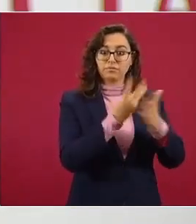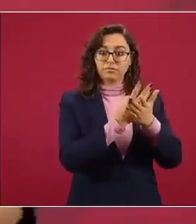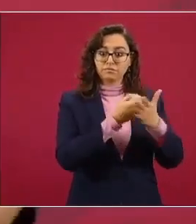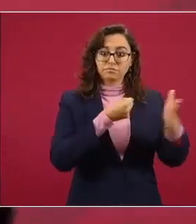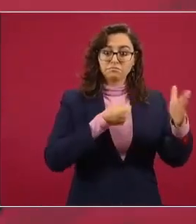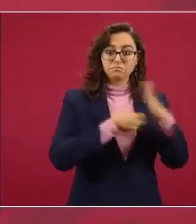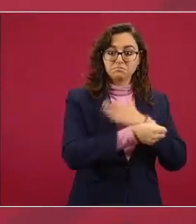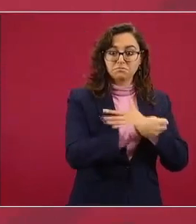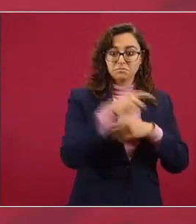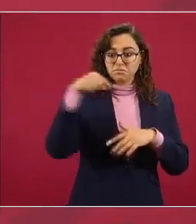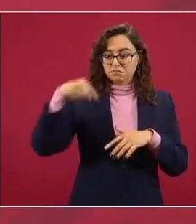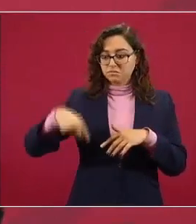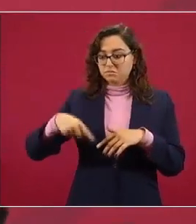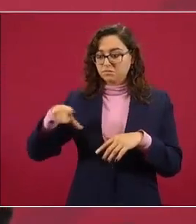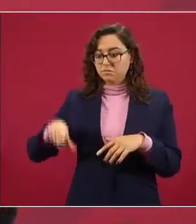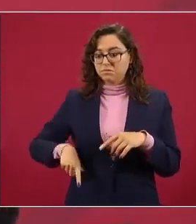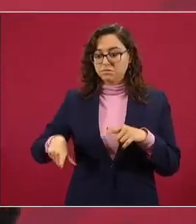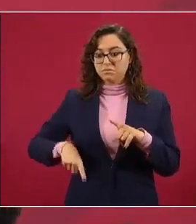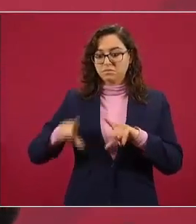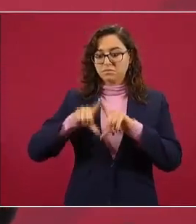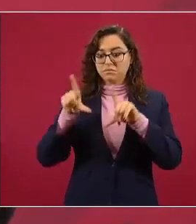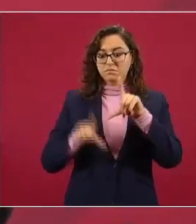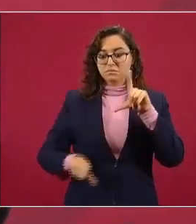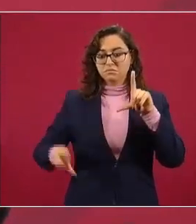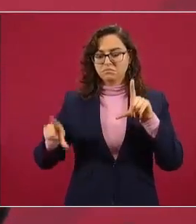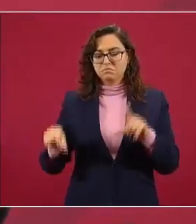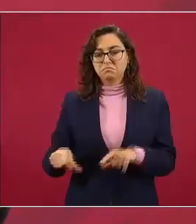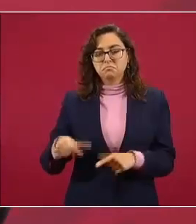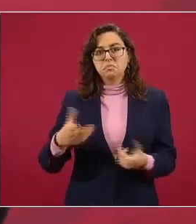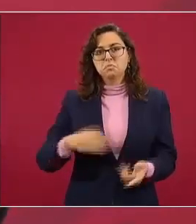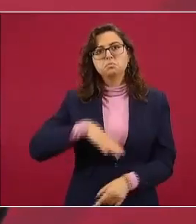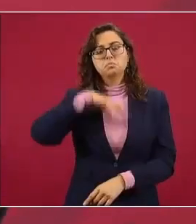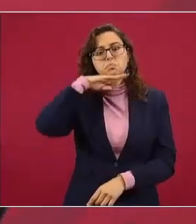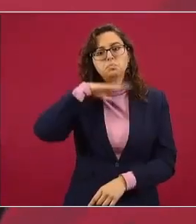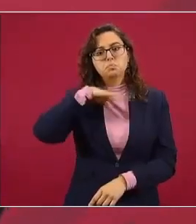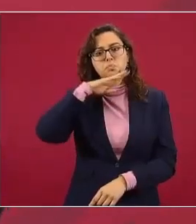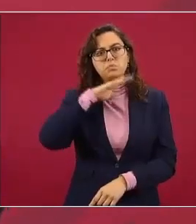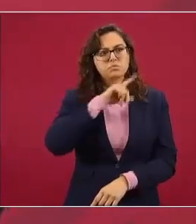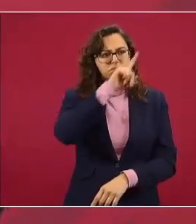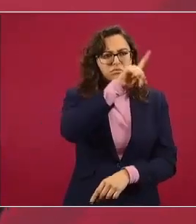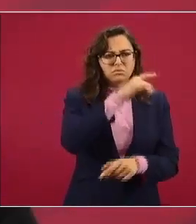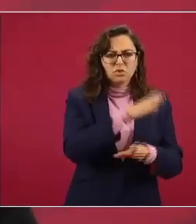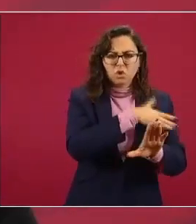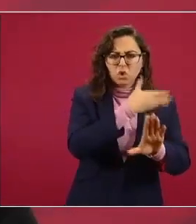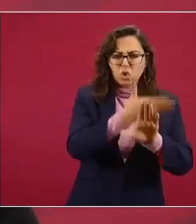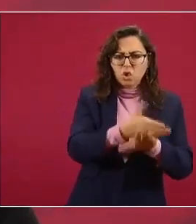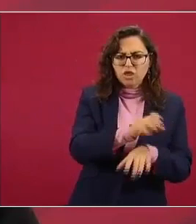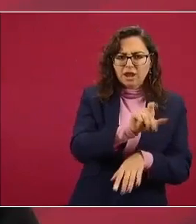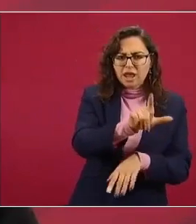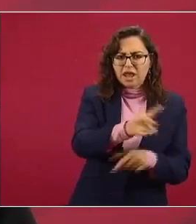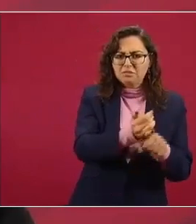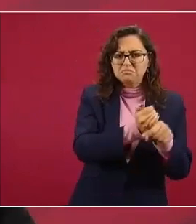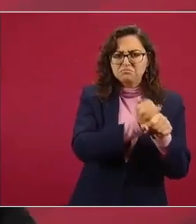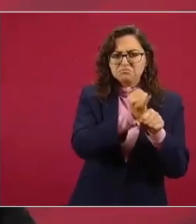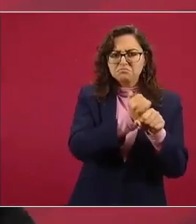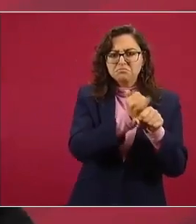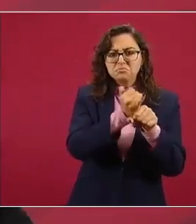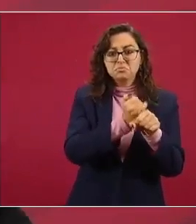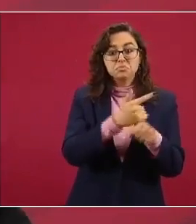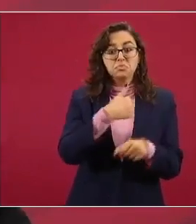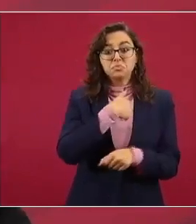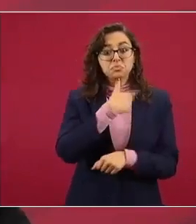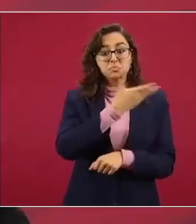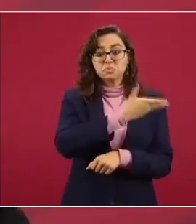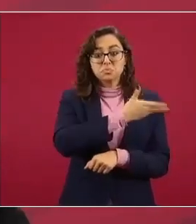una investigación por parte de las autoridades norteamericanas. Sí había